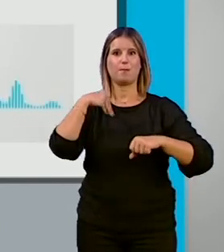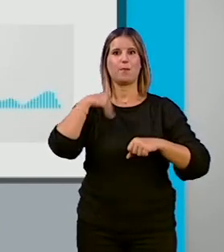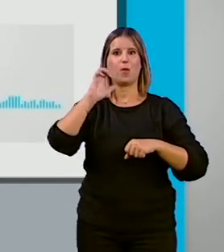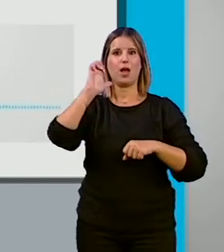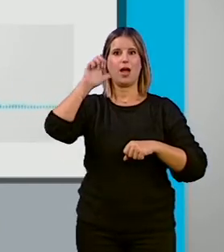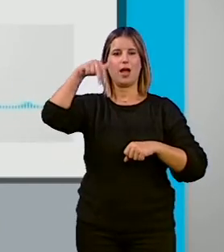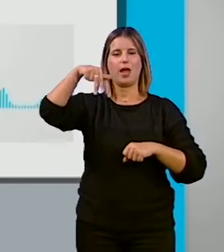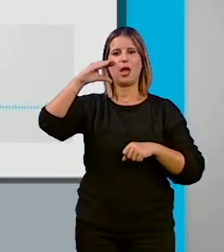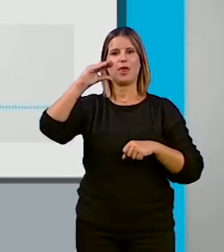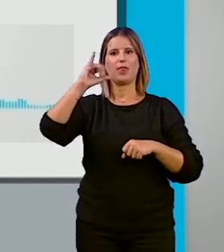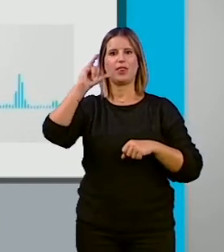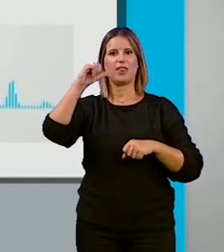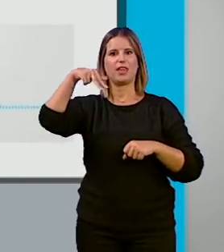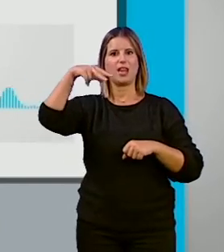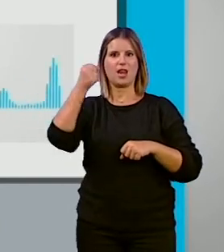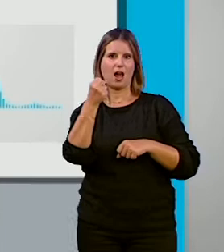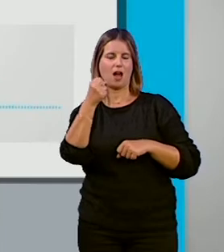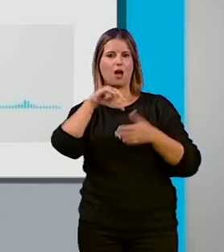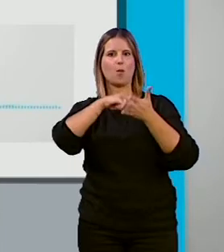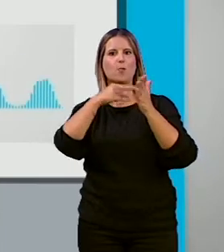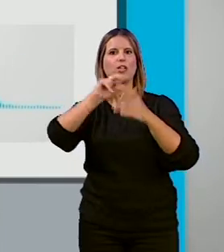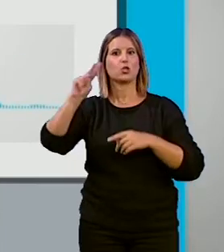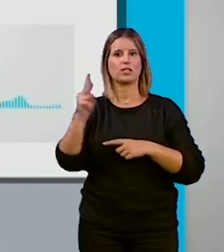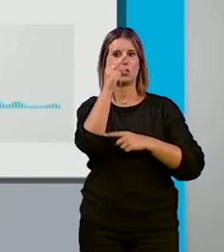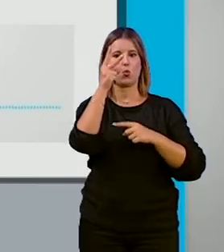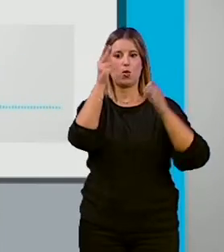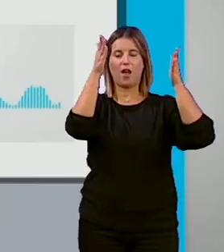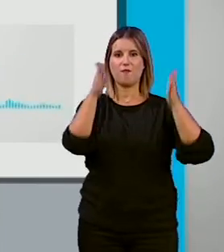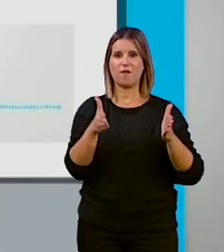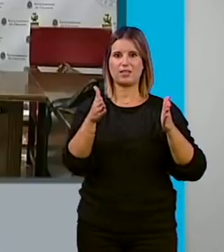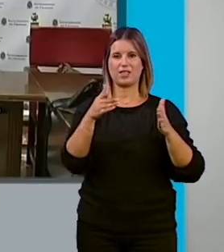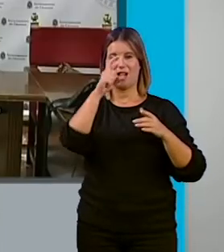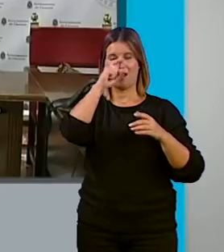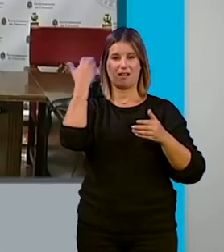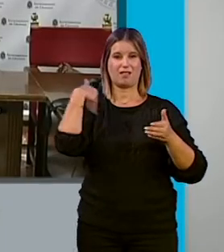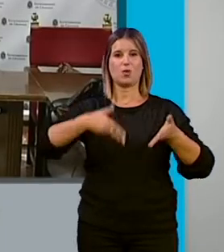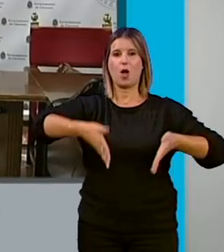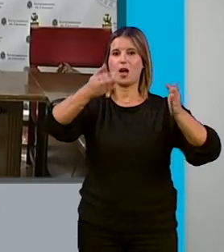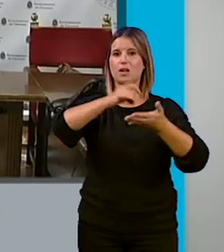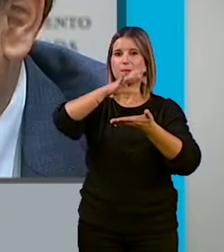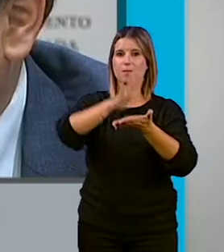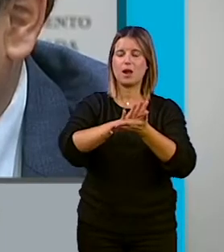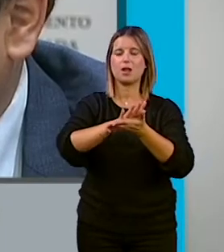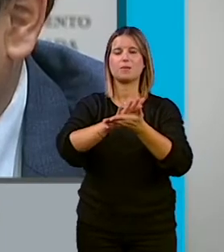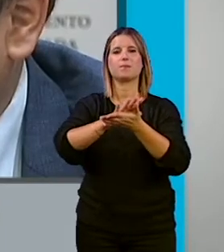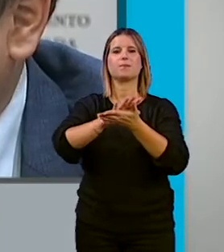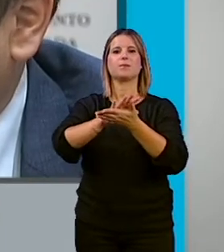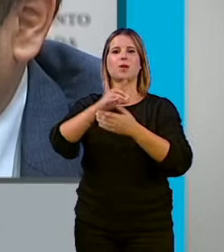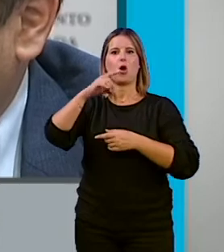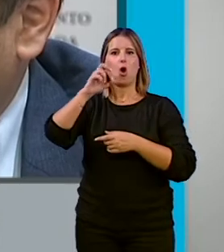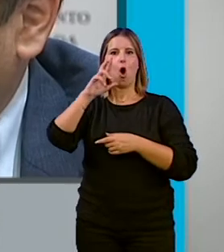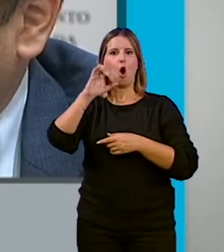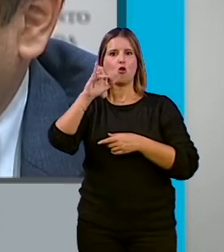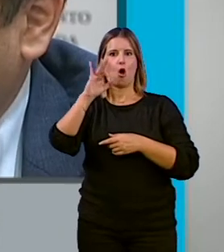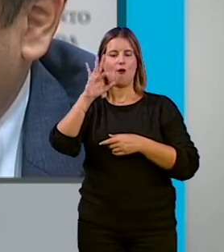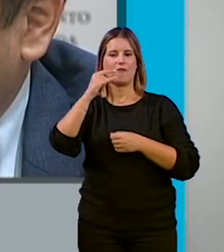el proyecto de la segunda fase de la carretera antigua de Málaga. A esto, Miralles ha añadido el soterramiento de las vías del tren